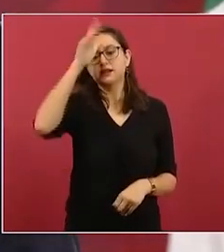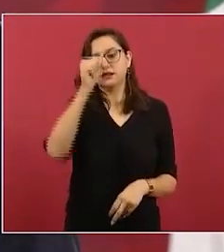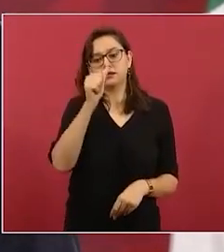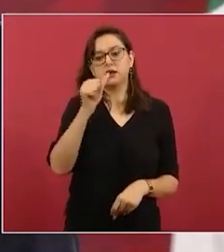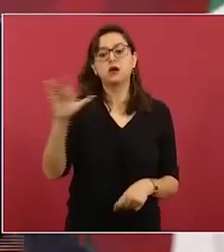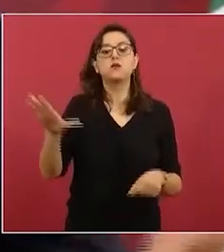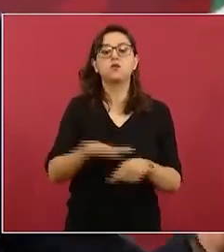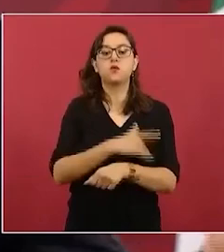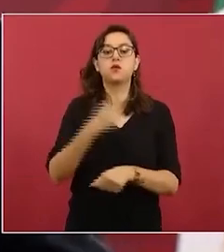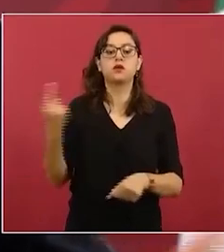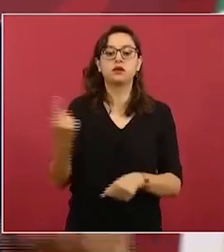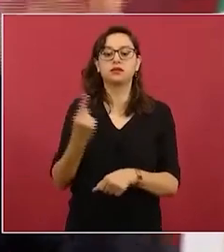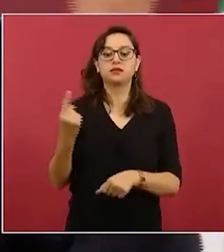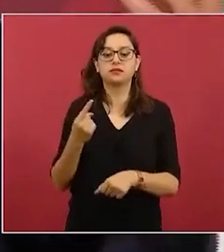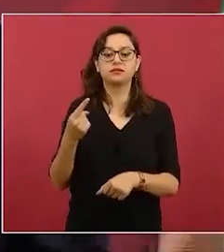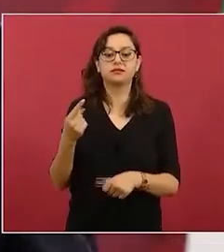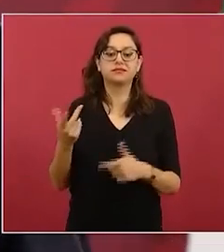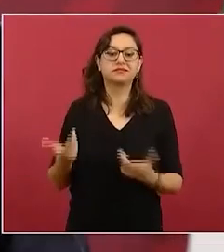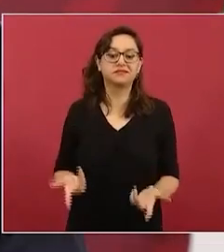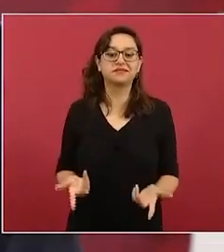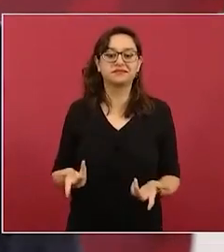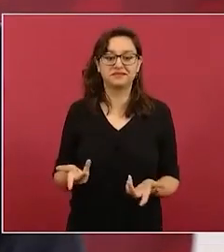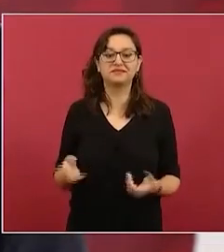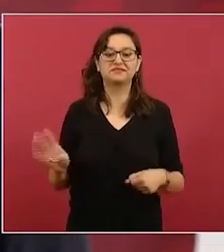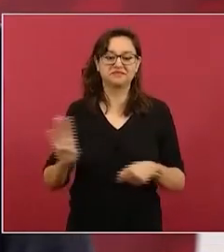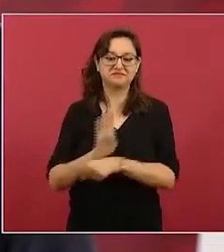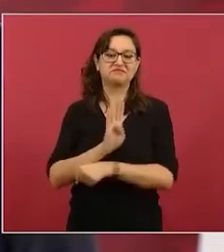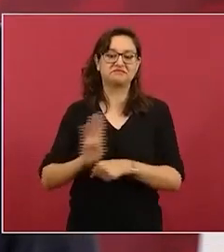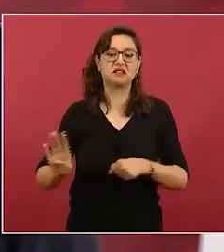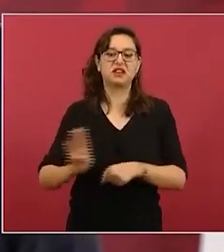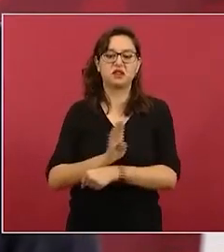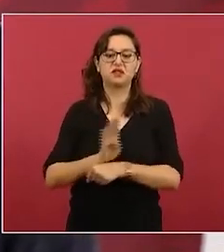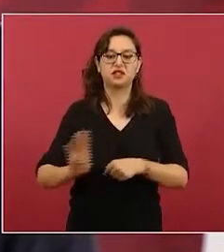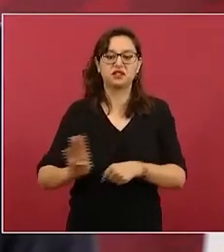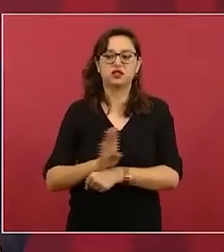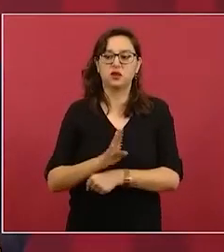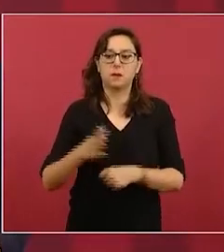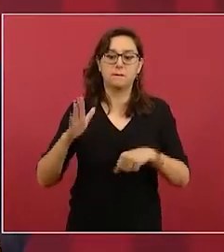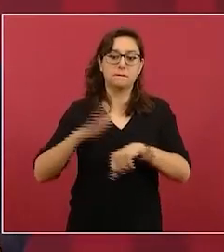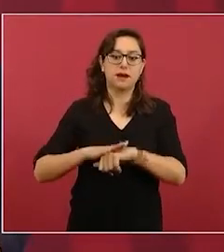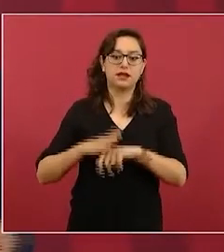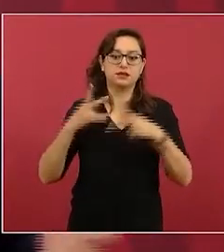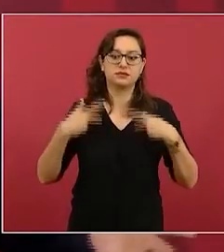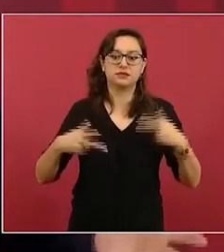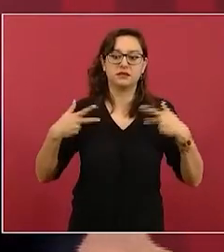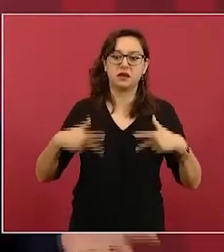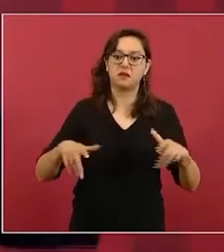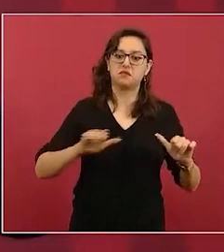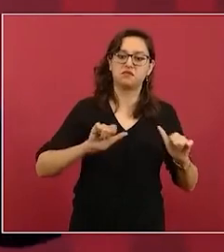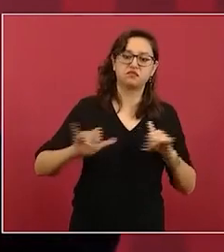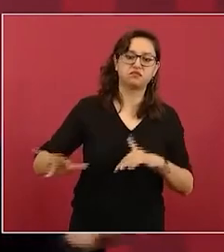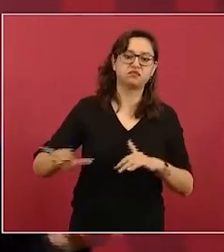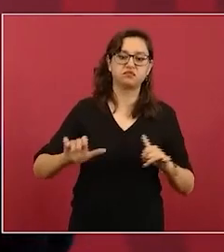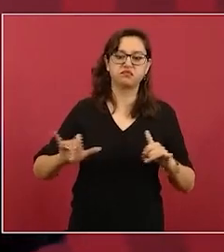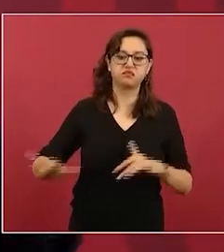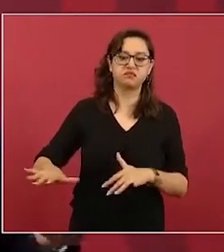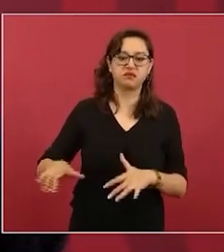con el auge del Enequén y Porfirio Díaz